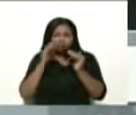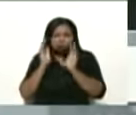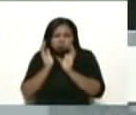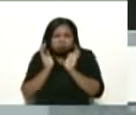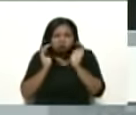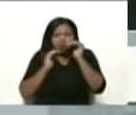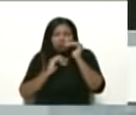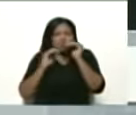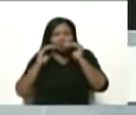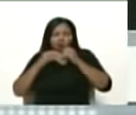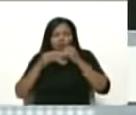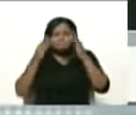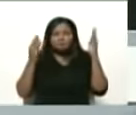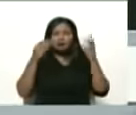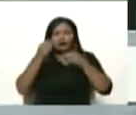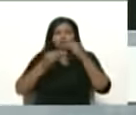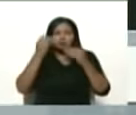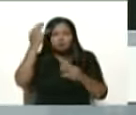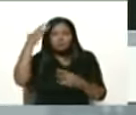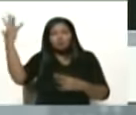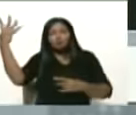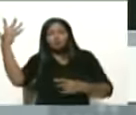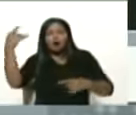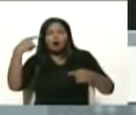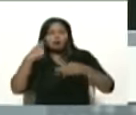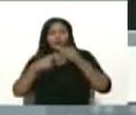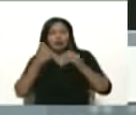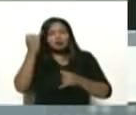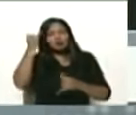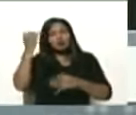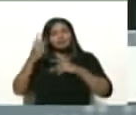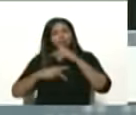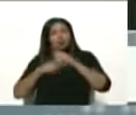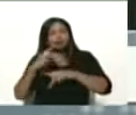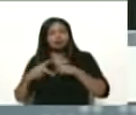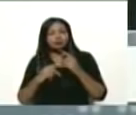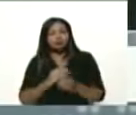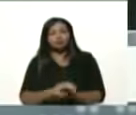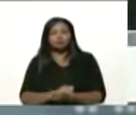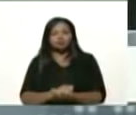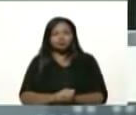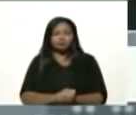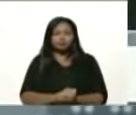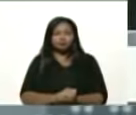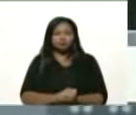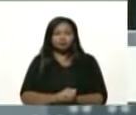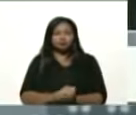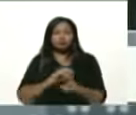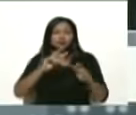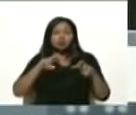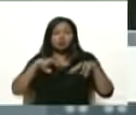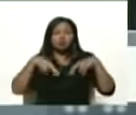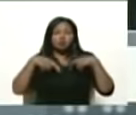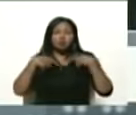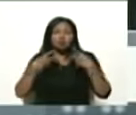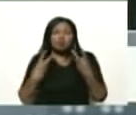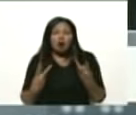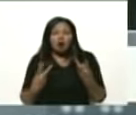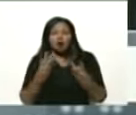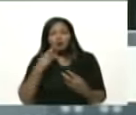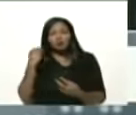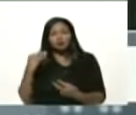que innovar, crear ideas políticas, renovar, la juventud tiene que renovar